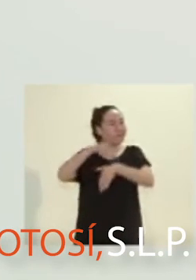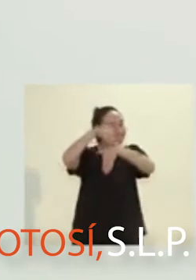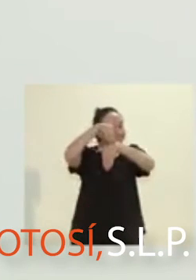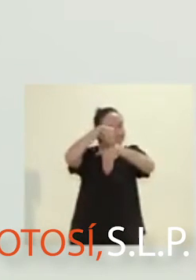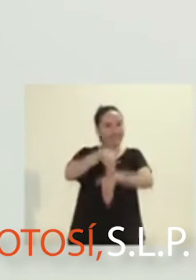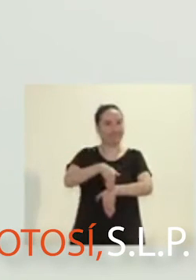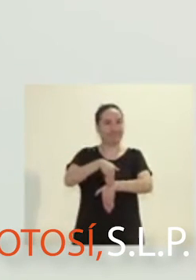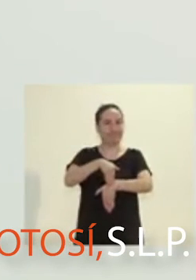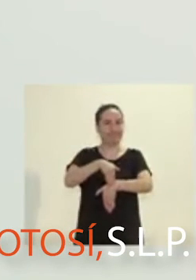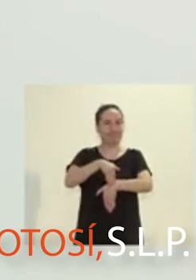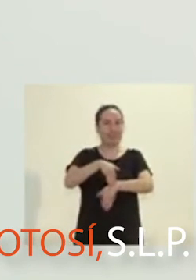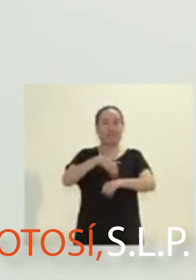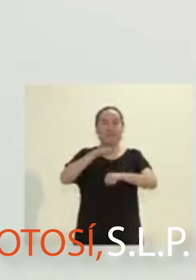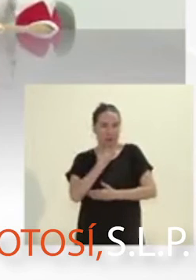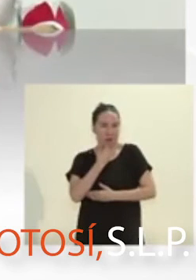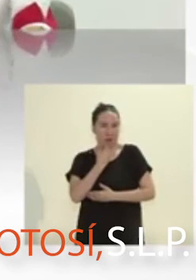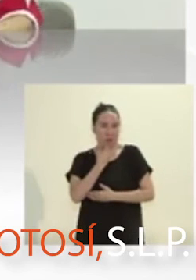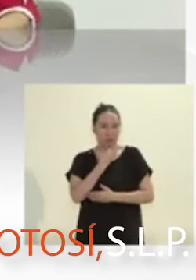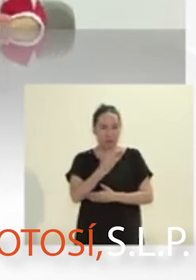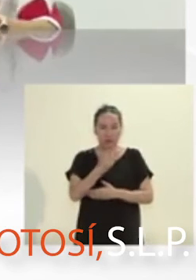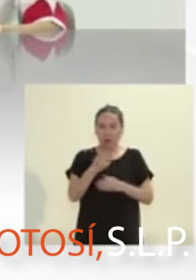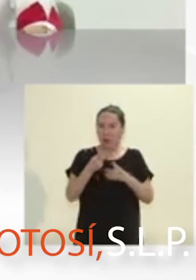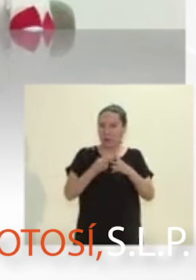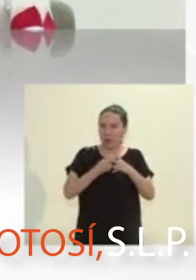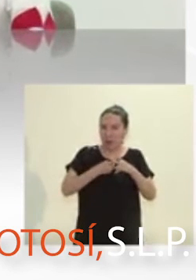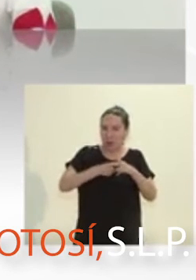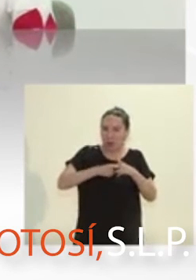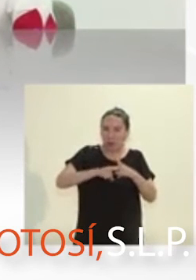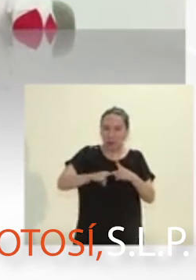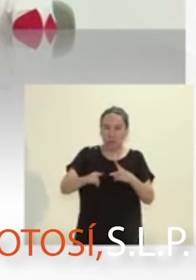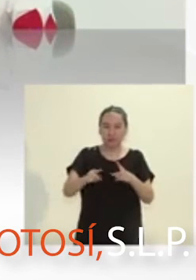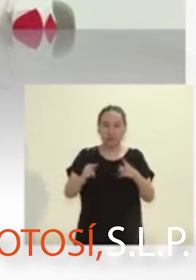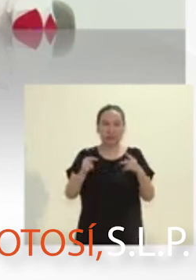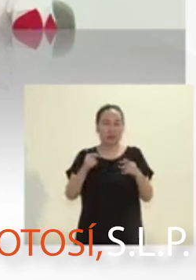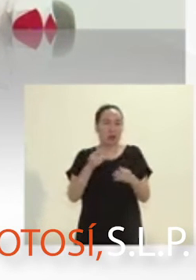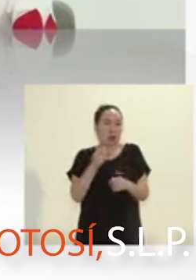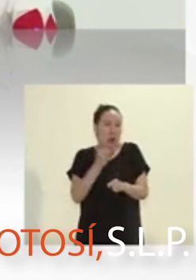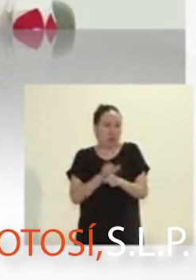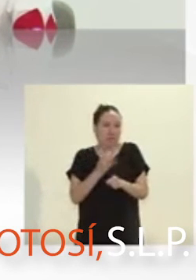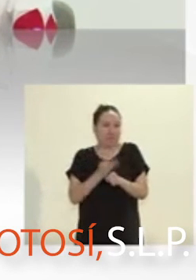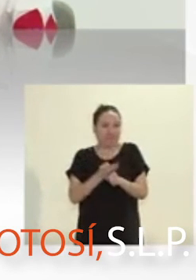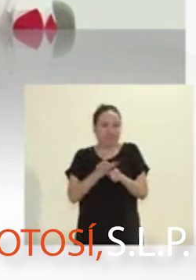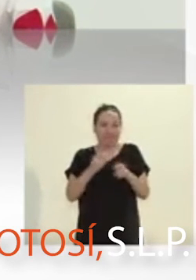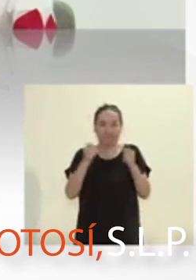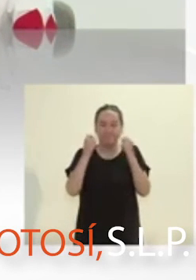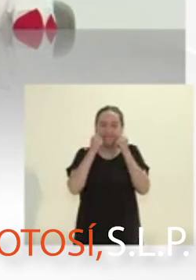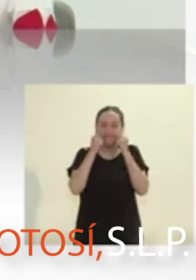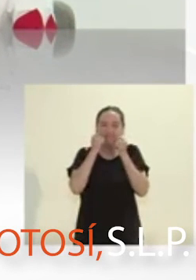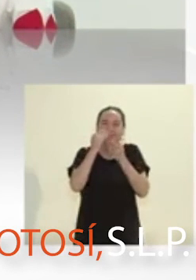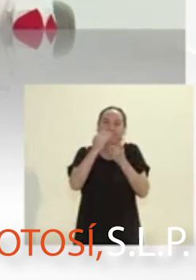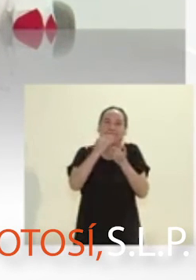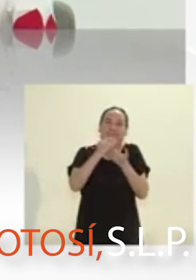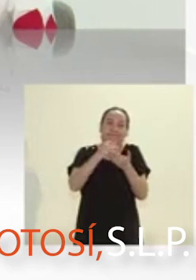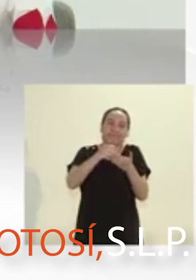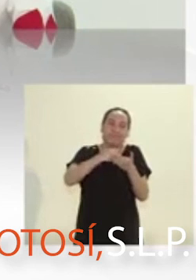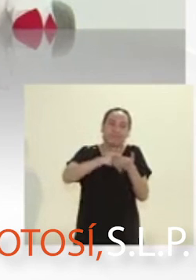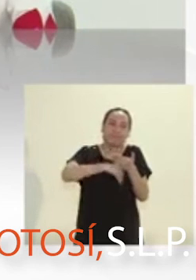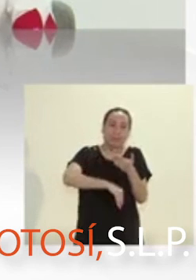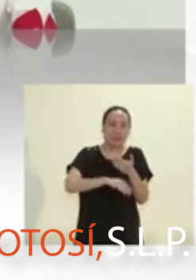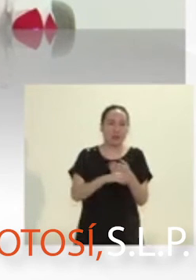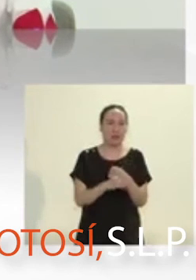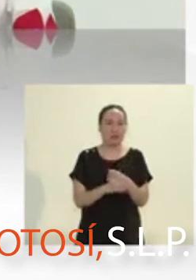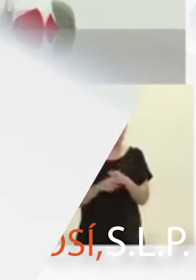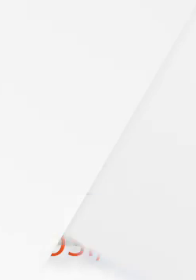considerando seriamente implementar estas acciones si las personas siguen sin acatar las indicaciones. Juan Hernández para Cuadratin Noticias.